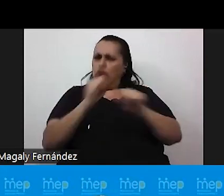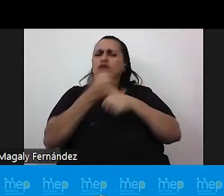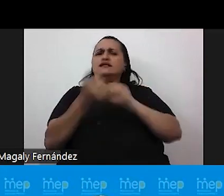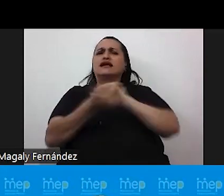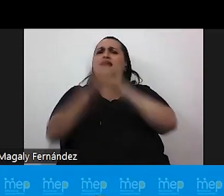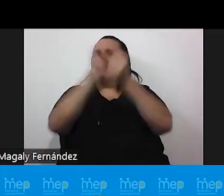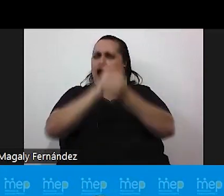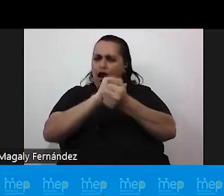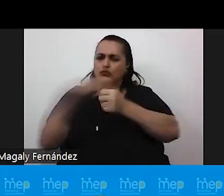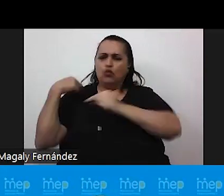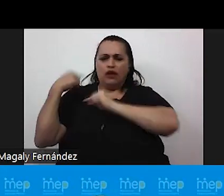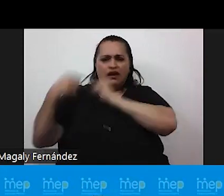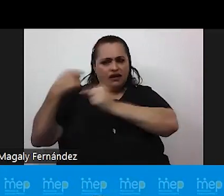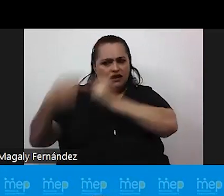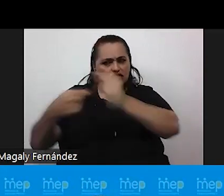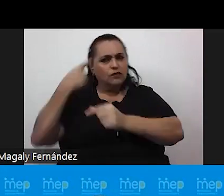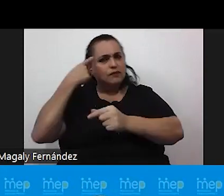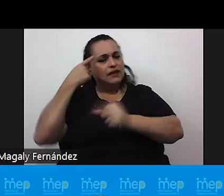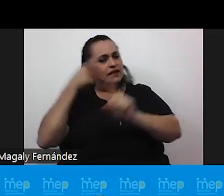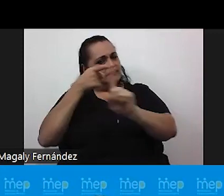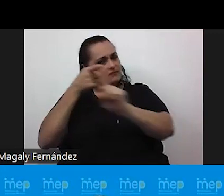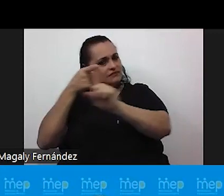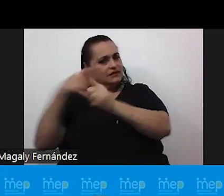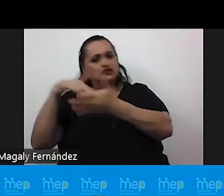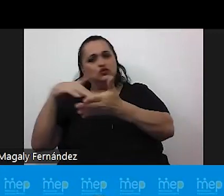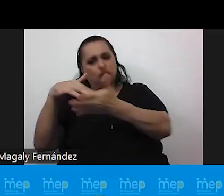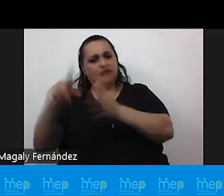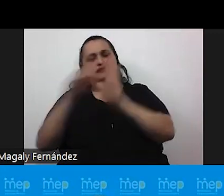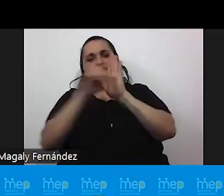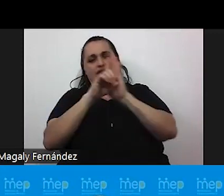pensando en nuestros estudiantes y en sus derechos